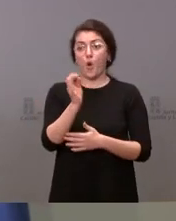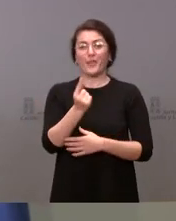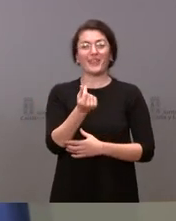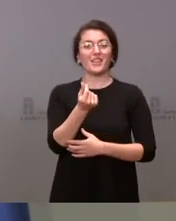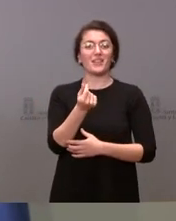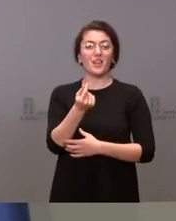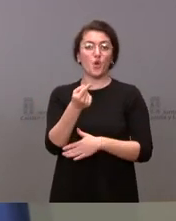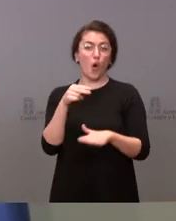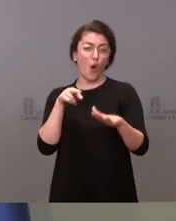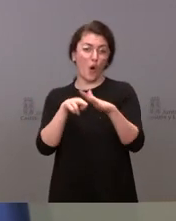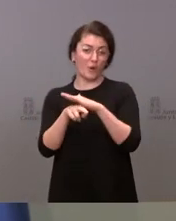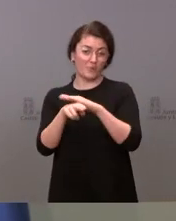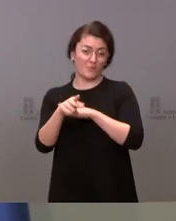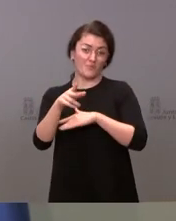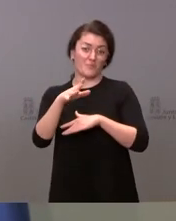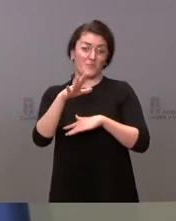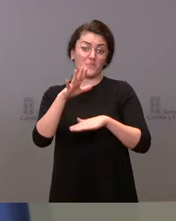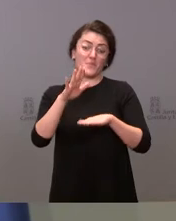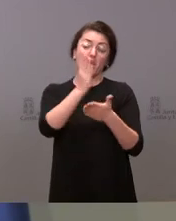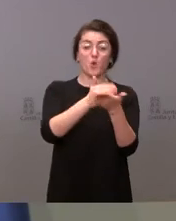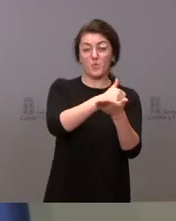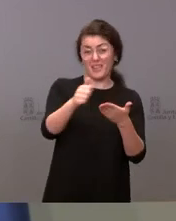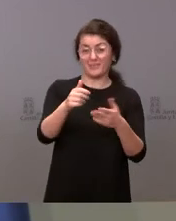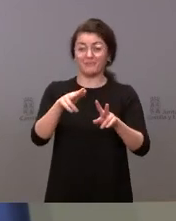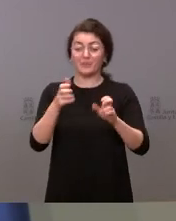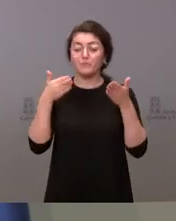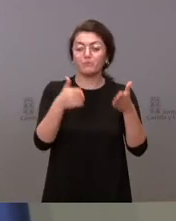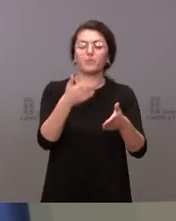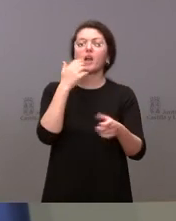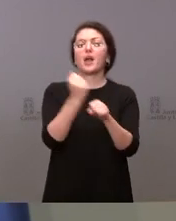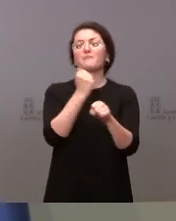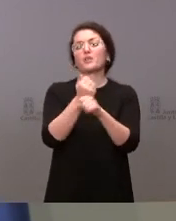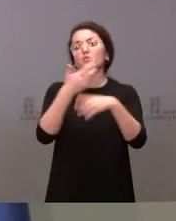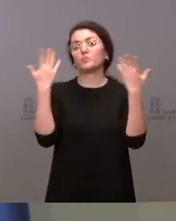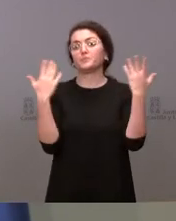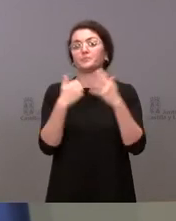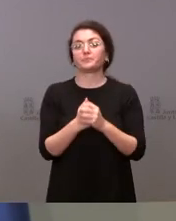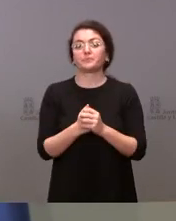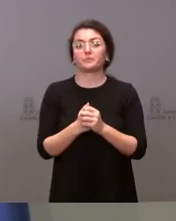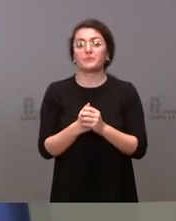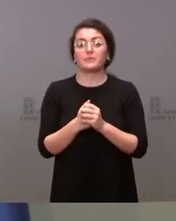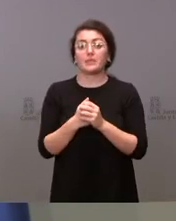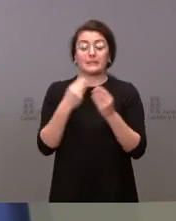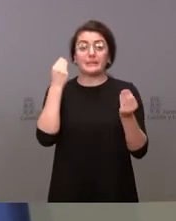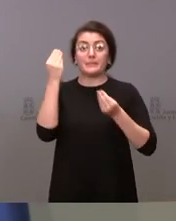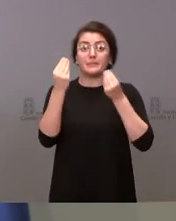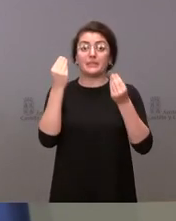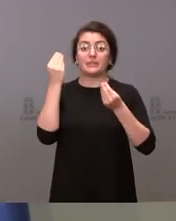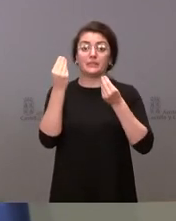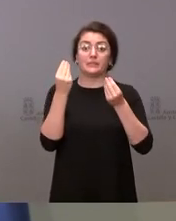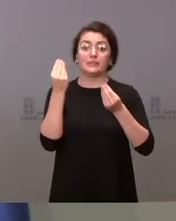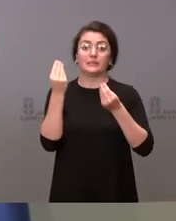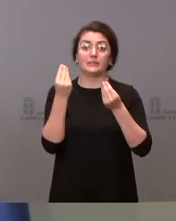también a empleo a algunas comunidades en concreto. Creo que lo no se puede es